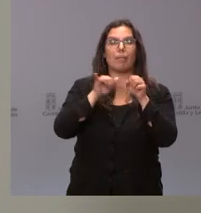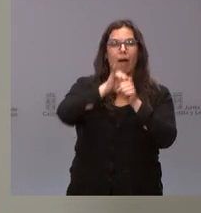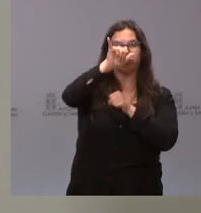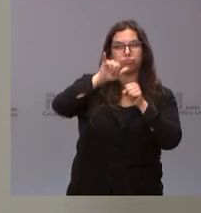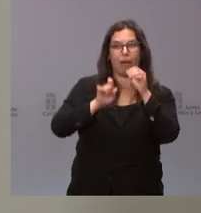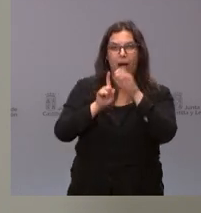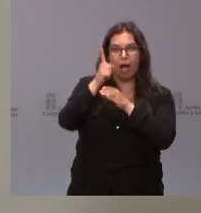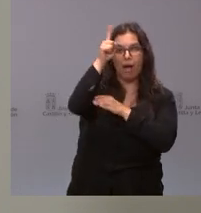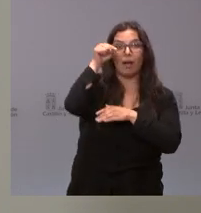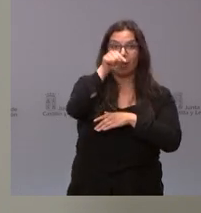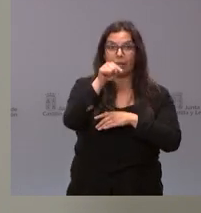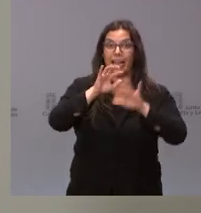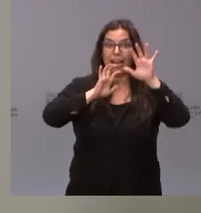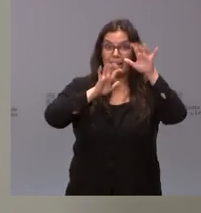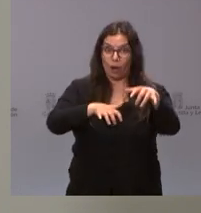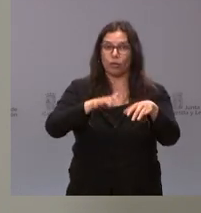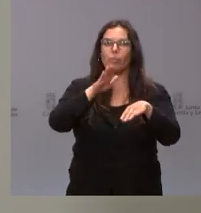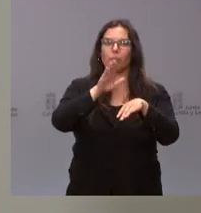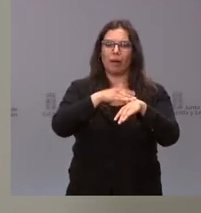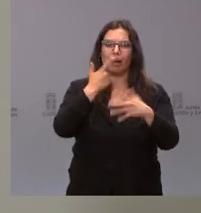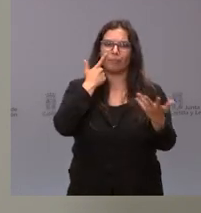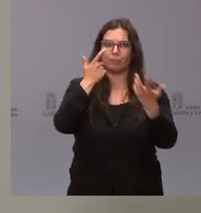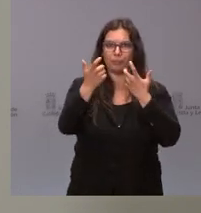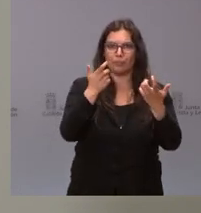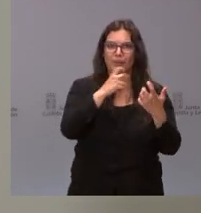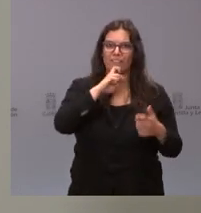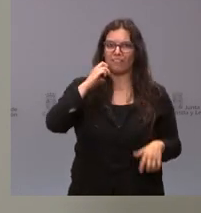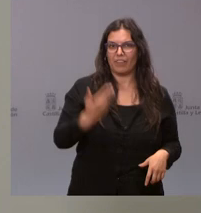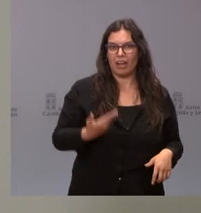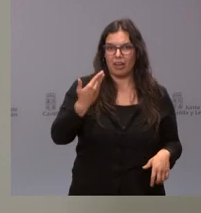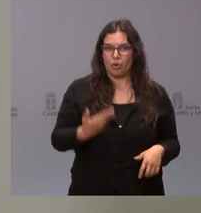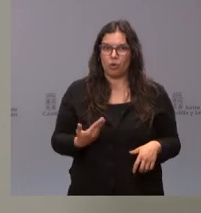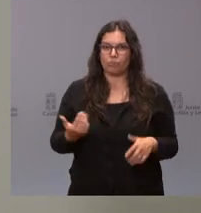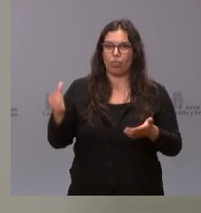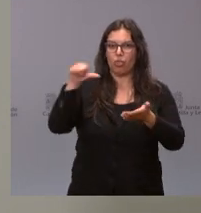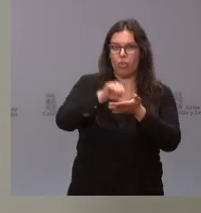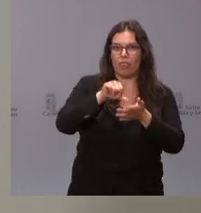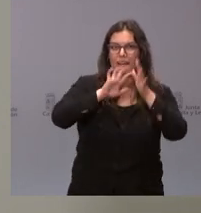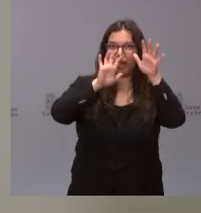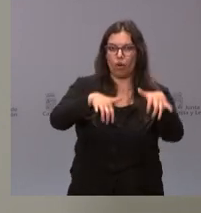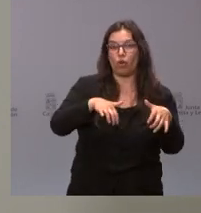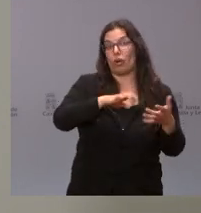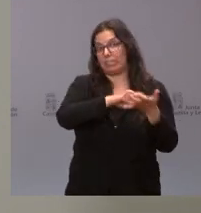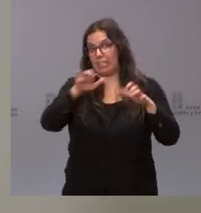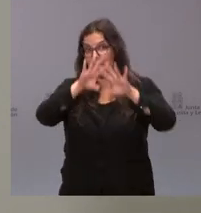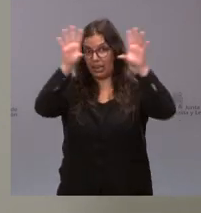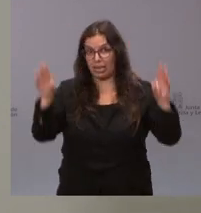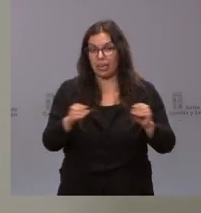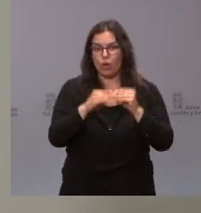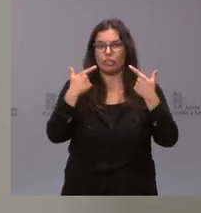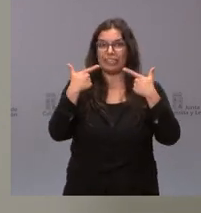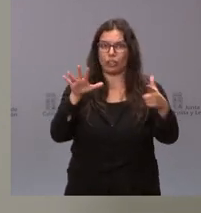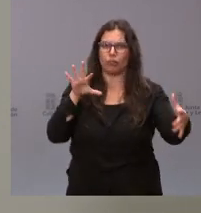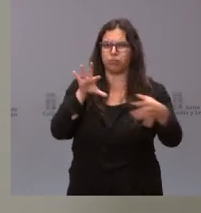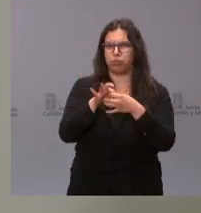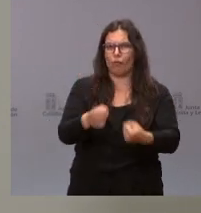precisamente para poner de manifiesto el valor del peso de Castilla y León dentro de este sector y,